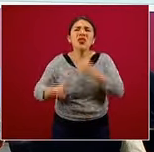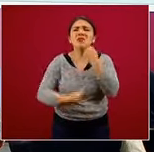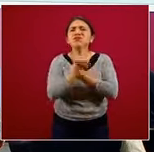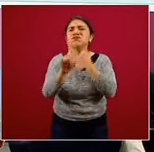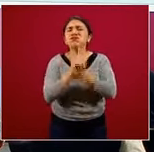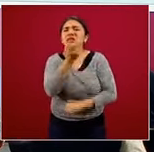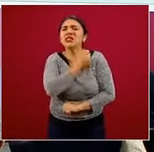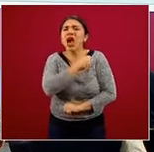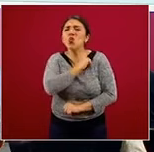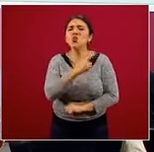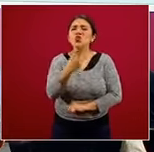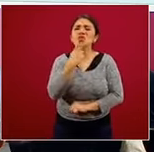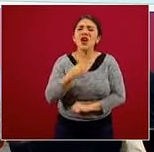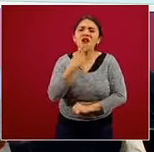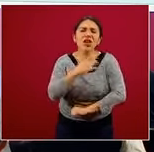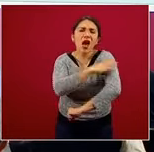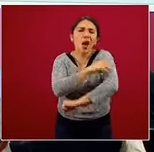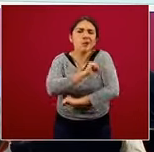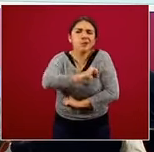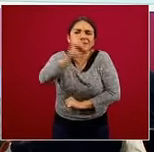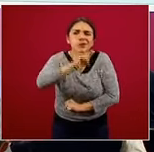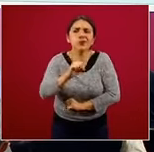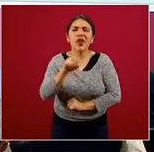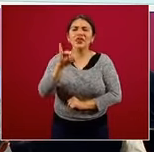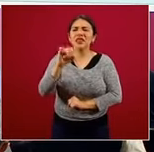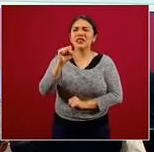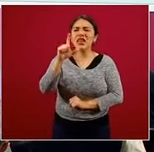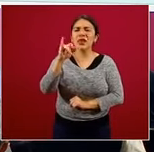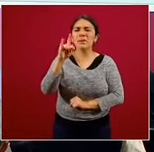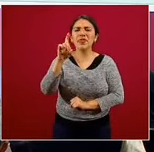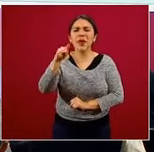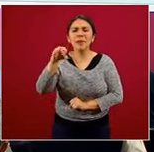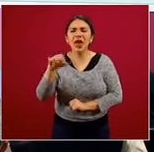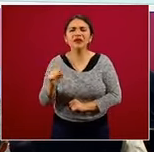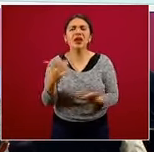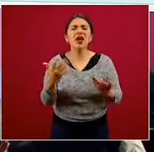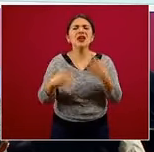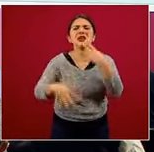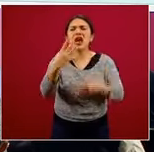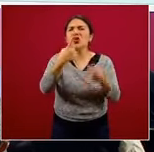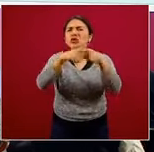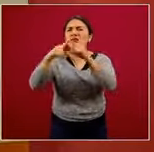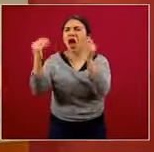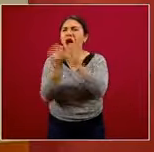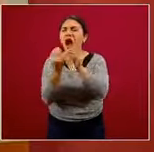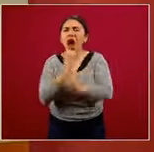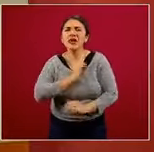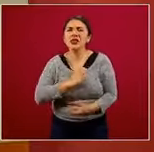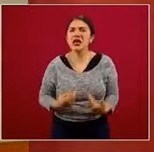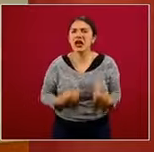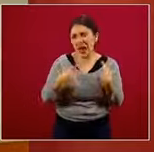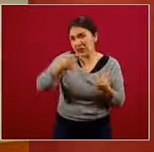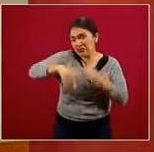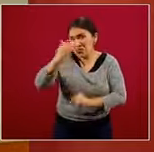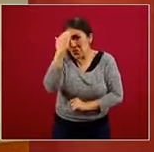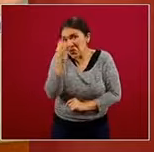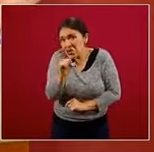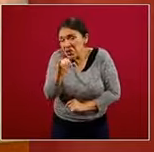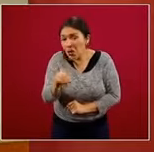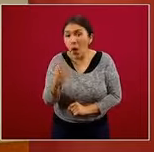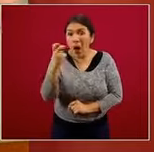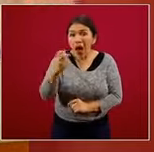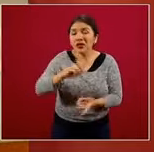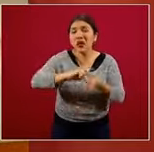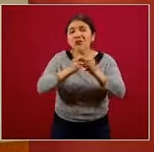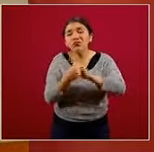problemas de salud, diabetes, hipertensión, dislipidemias y 14 tipos de cáncer, que eso tal vez es menos conocido. Y